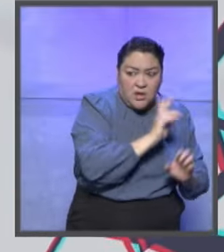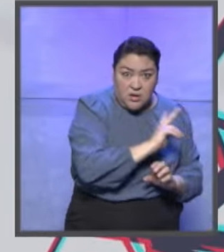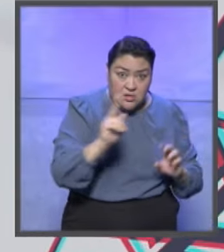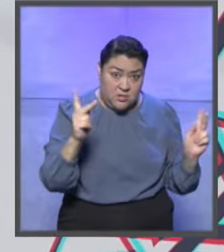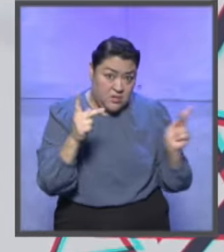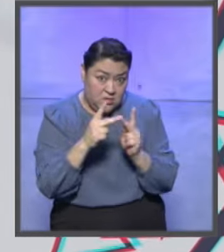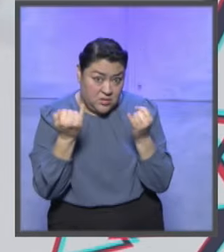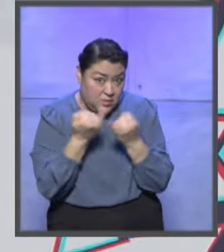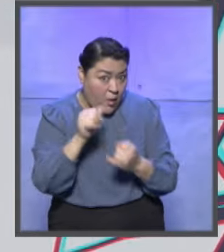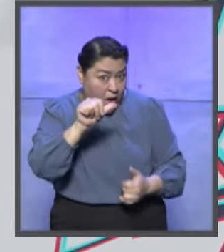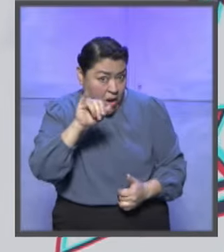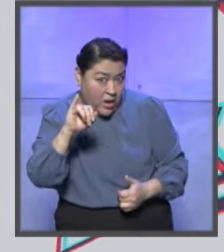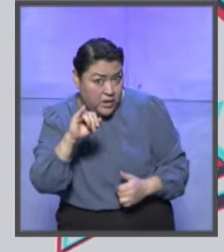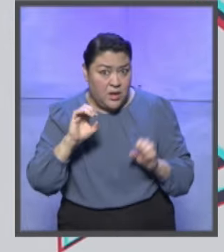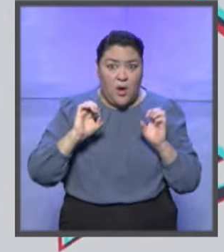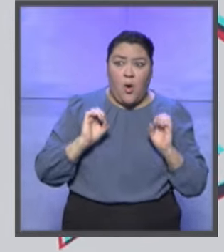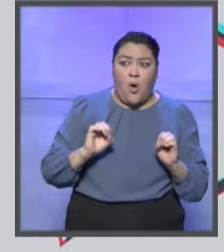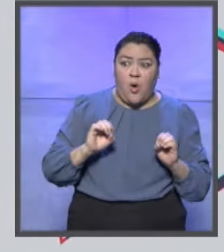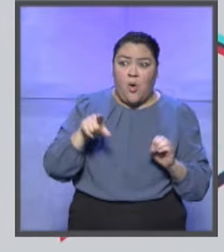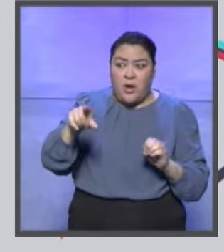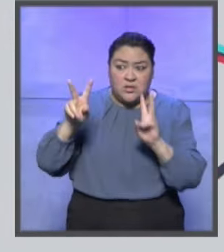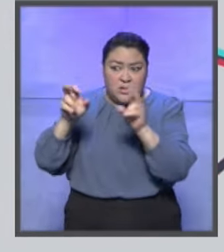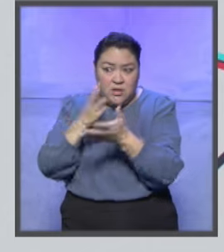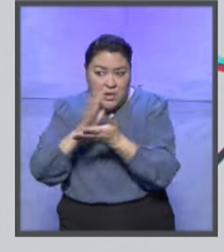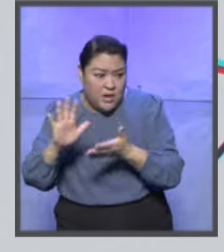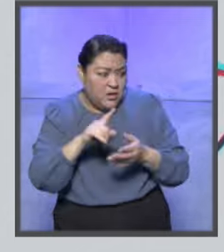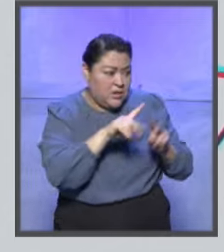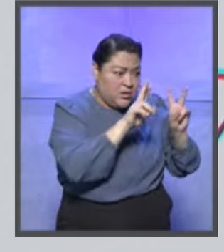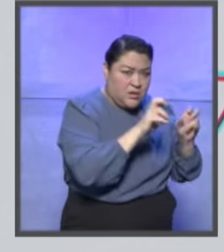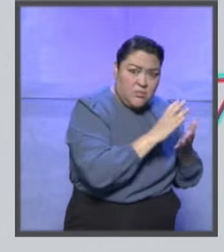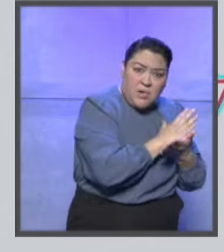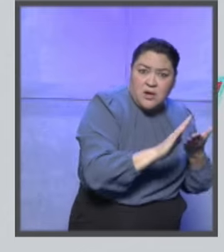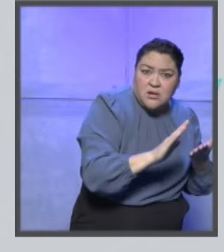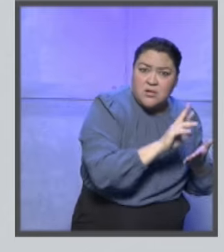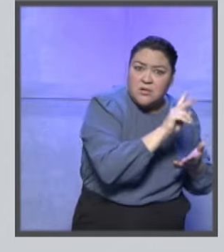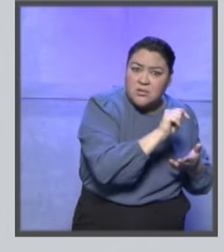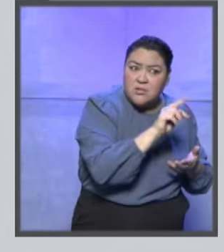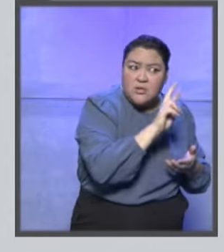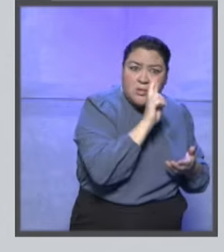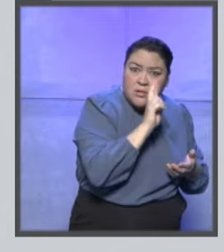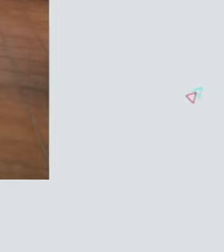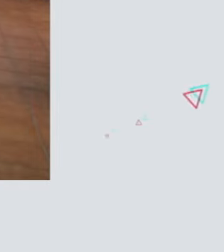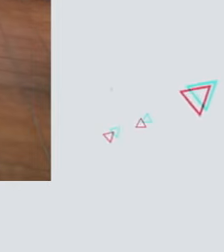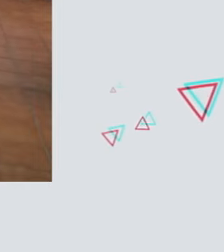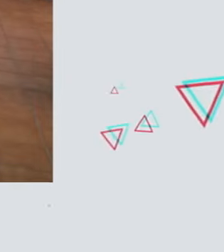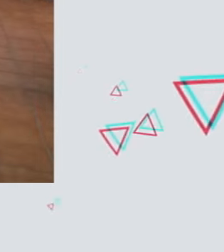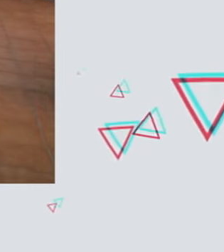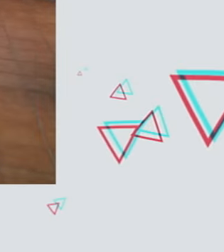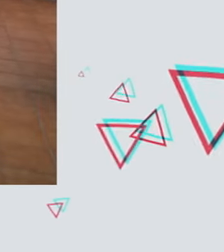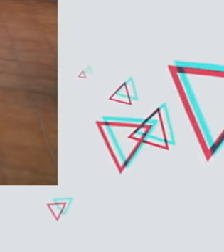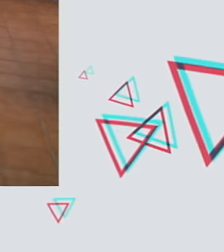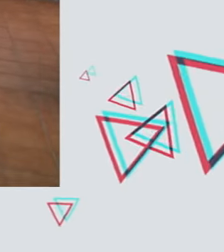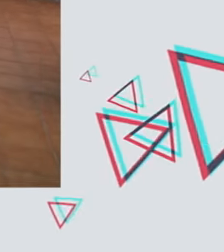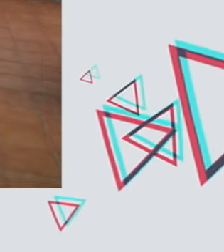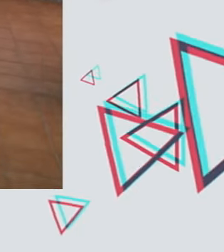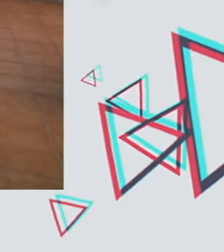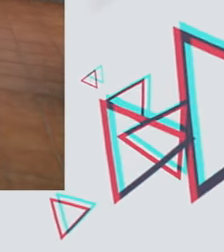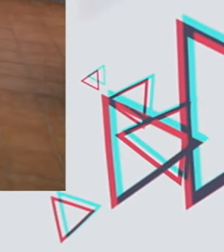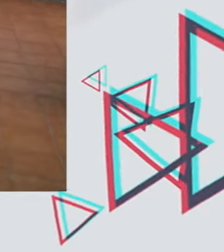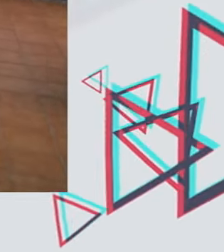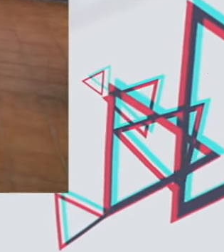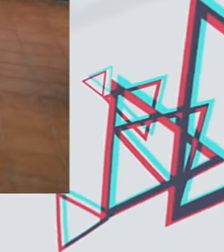propaganda gubernamental? ¿O simple y sencillamente es otro tipo de propaganda más como radio y televisión, no? Entonces, nosotros hemos reflexionado con